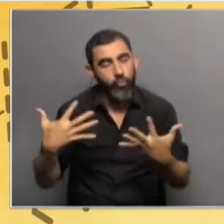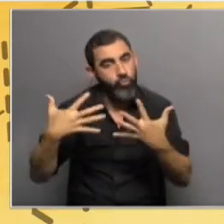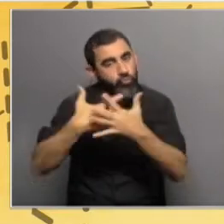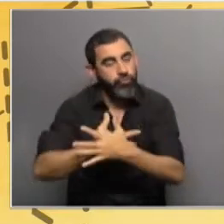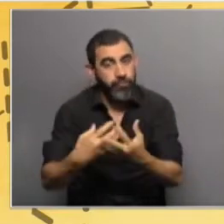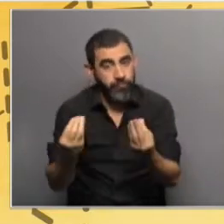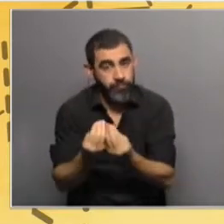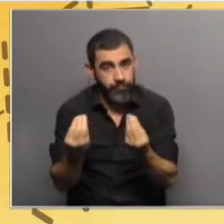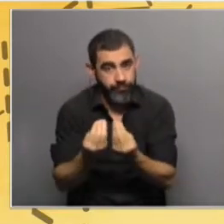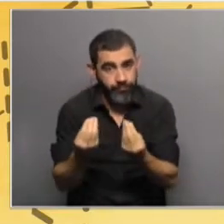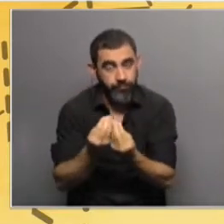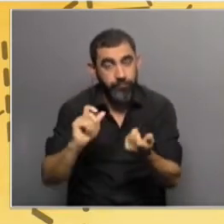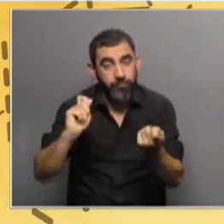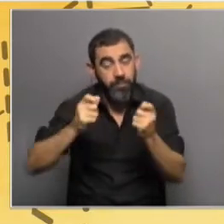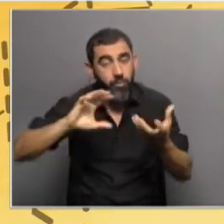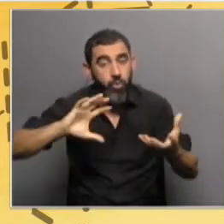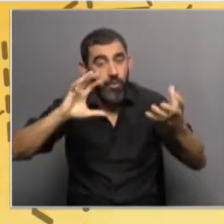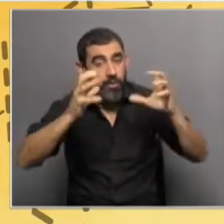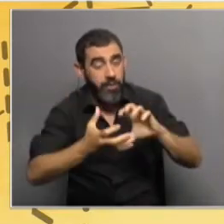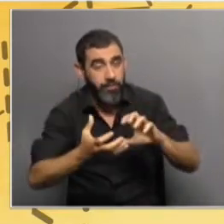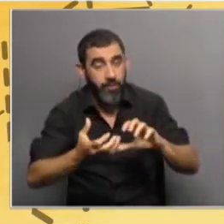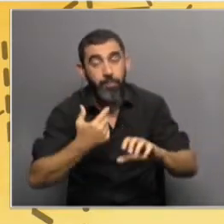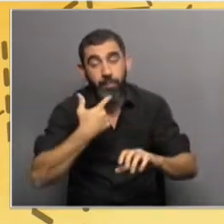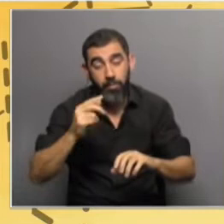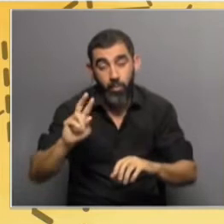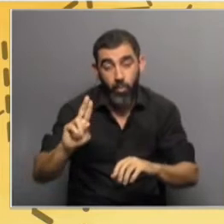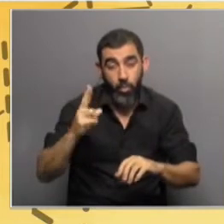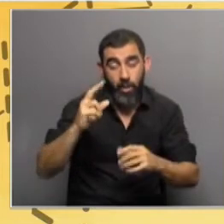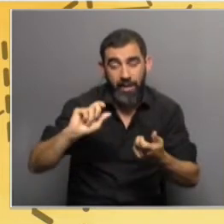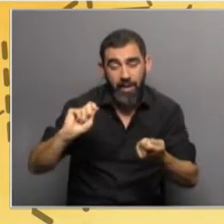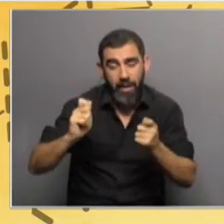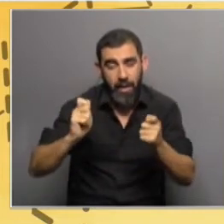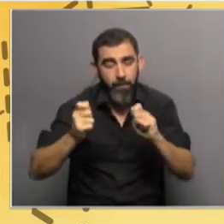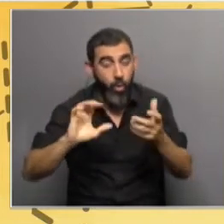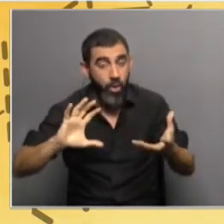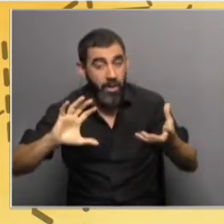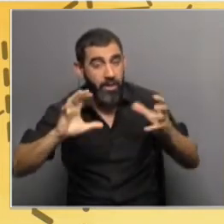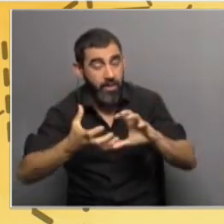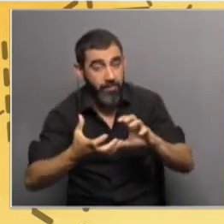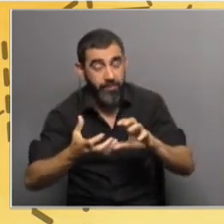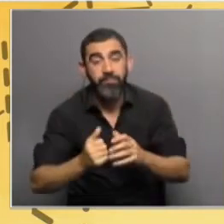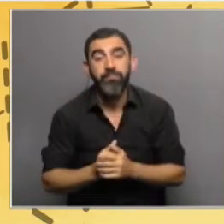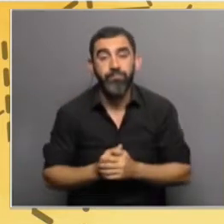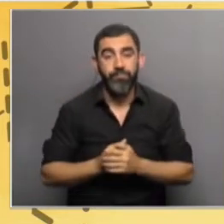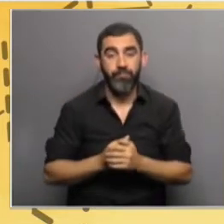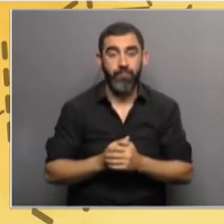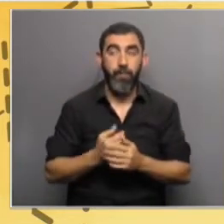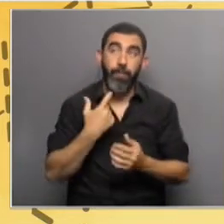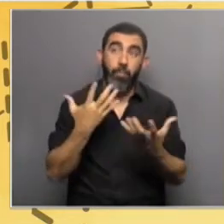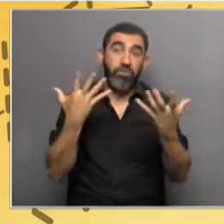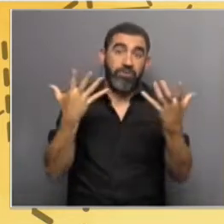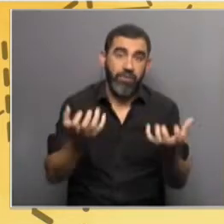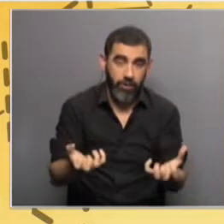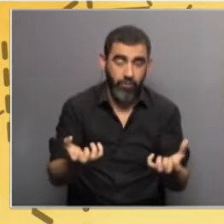por el cambio climático en nuestro país, la variabilidad climática, es decir, las sequías,